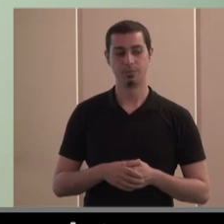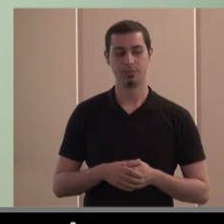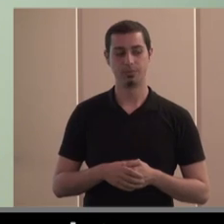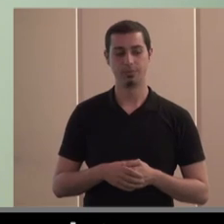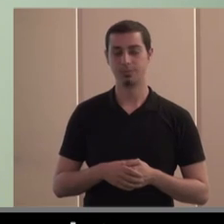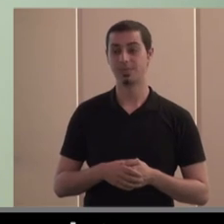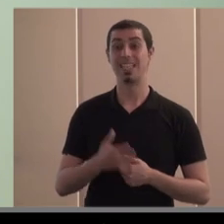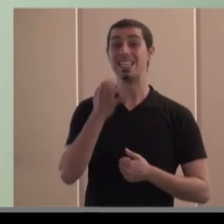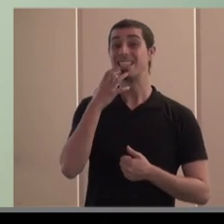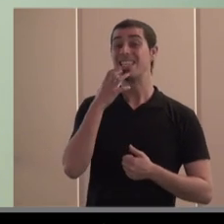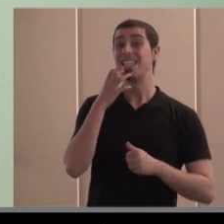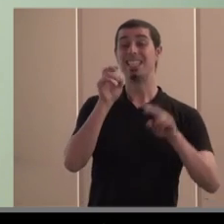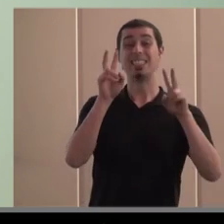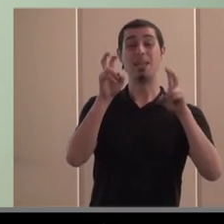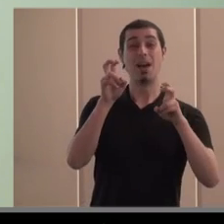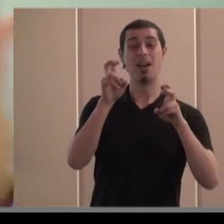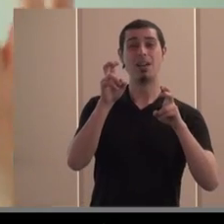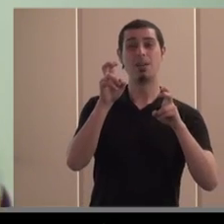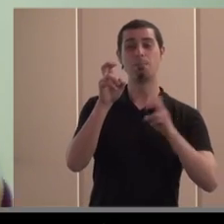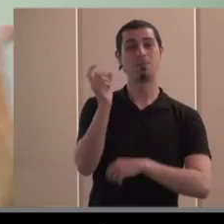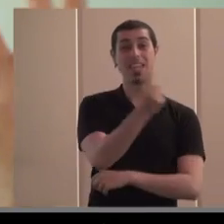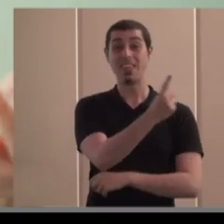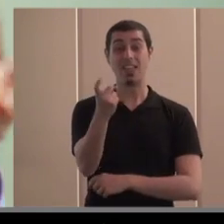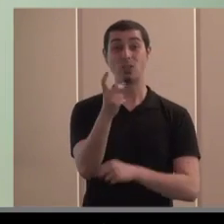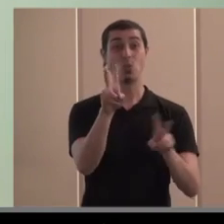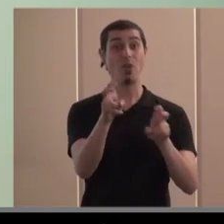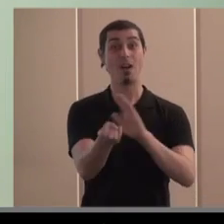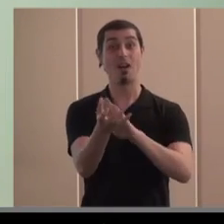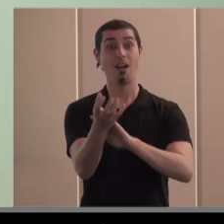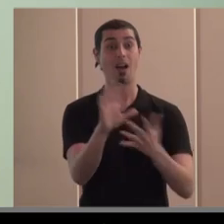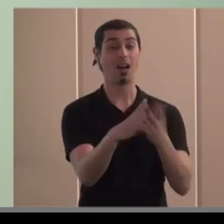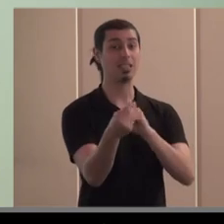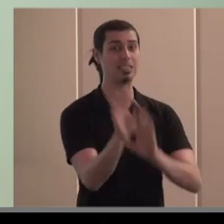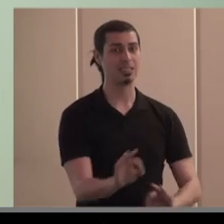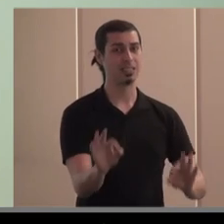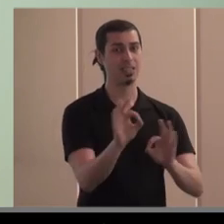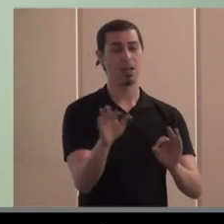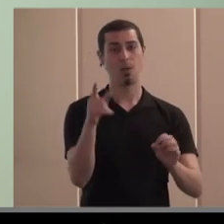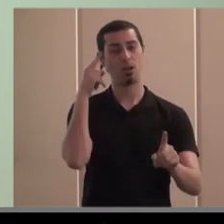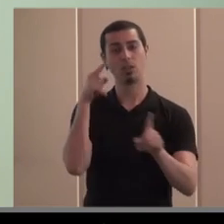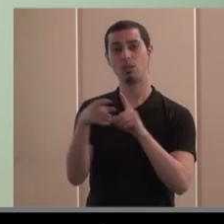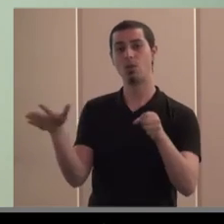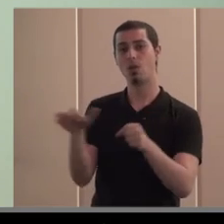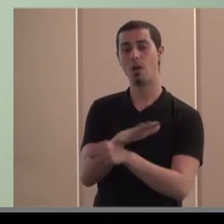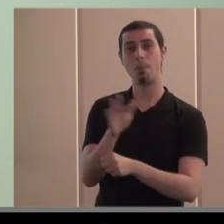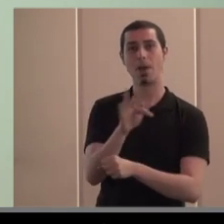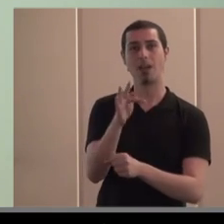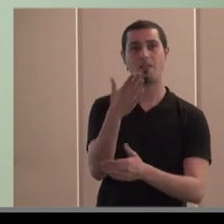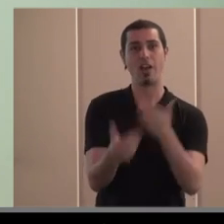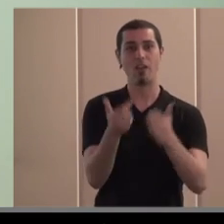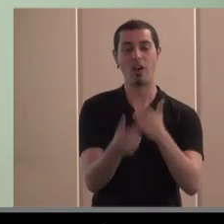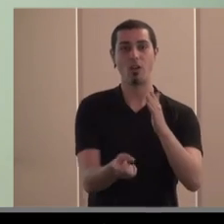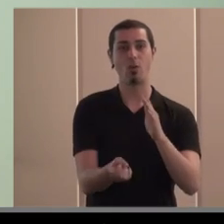porque si no nos adaptamos a las nuevas necesidades para cubrir y a los nuevos nichos que se puedan producir